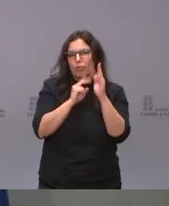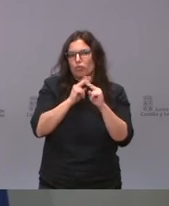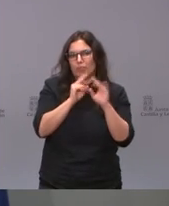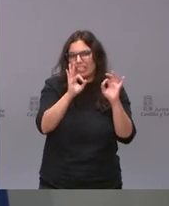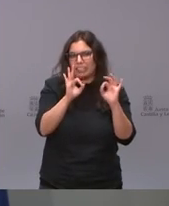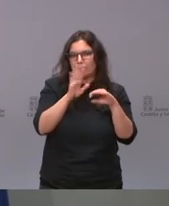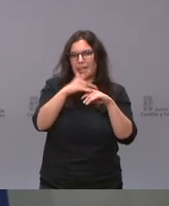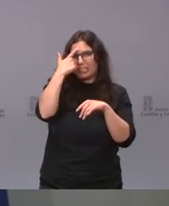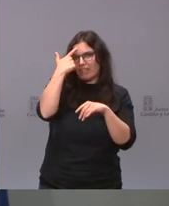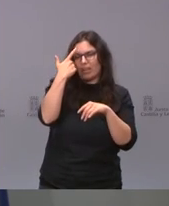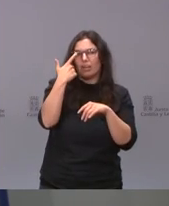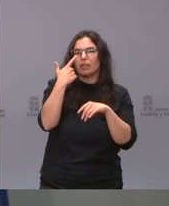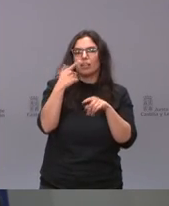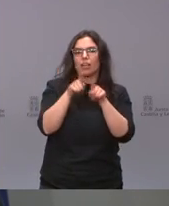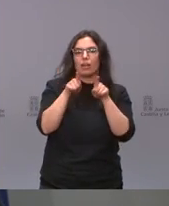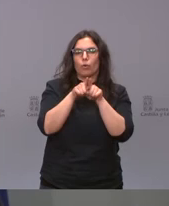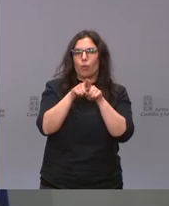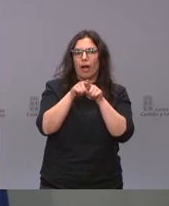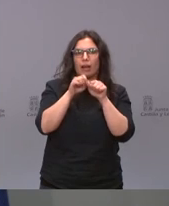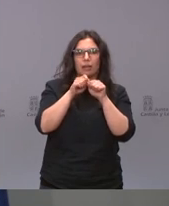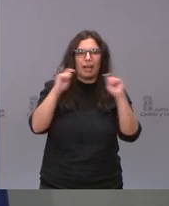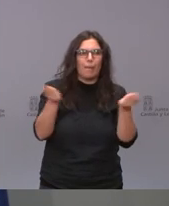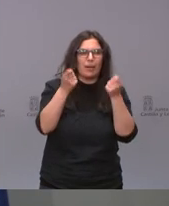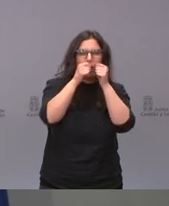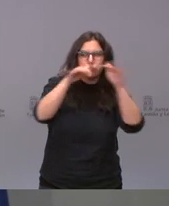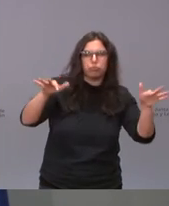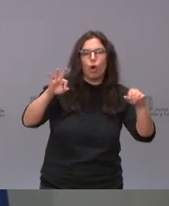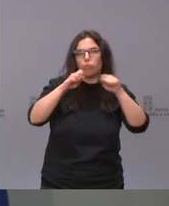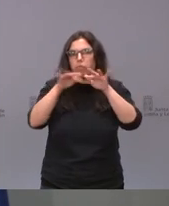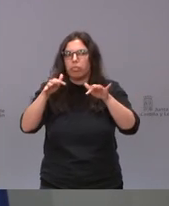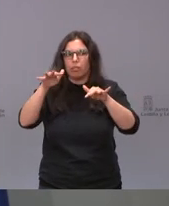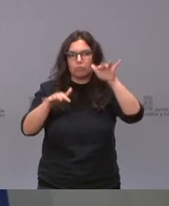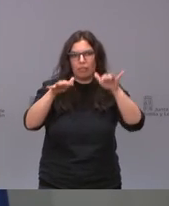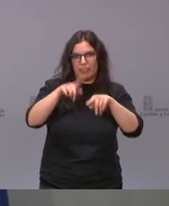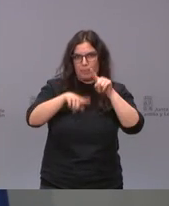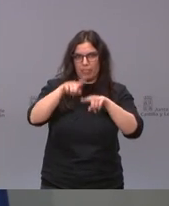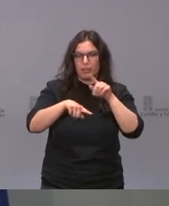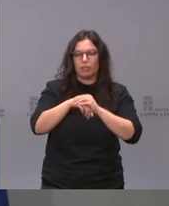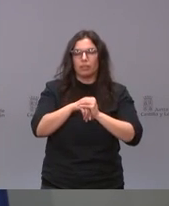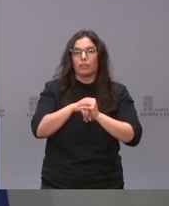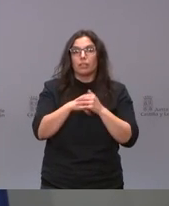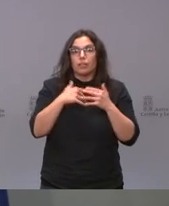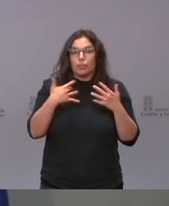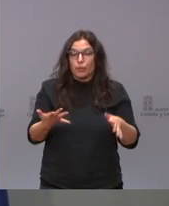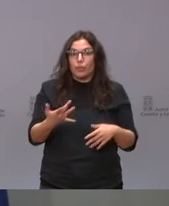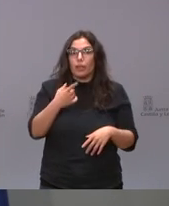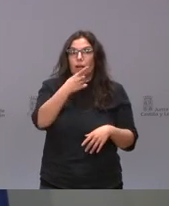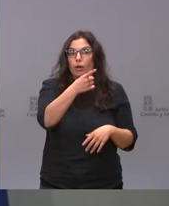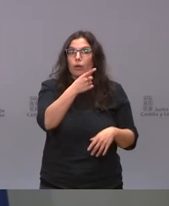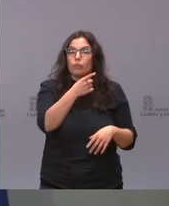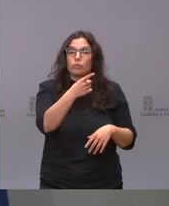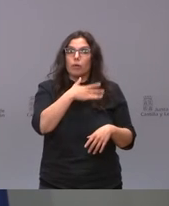los tres elementos que utilizamos me faltaba uno por tanto ustedes pueden hacer su trabajo